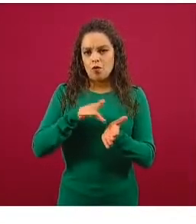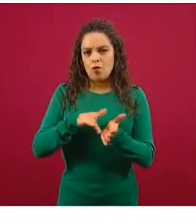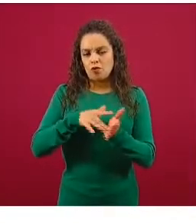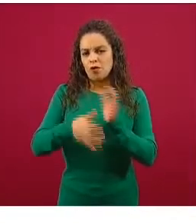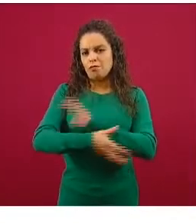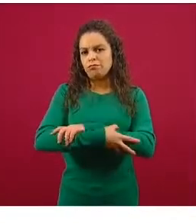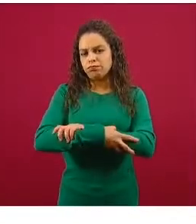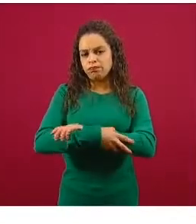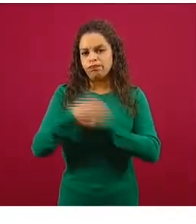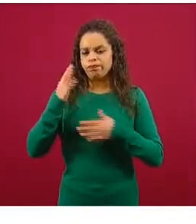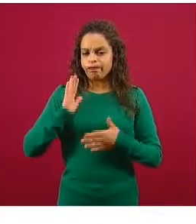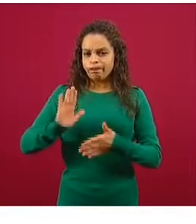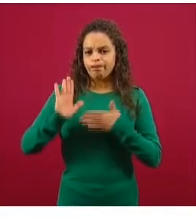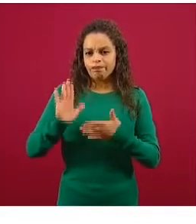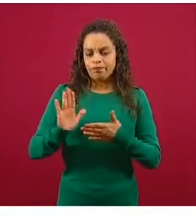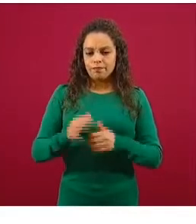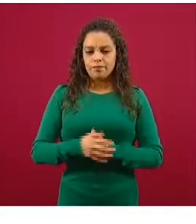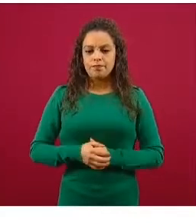ahí. Si pueden pasar a la siguiente.